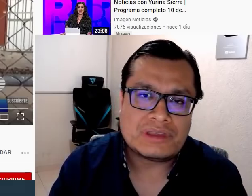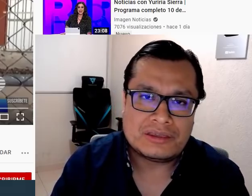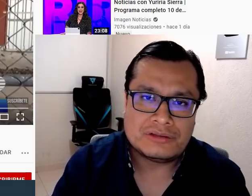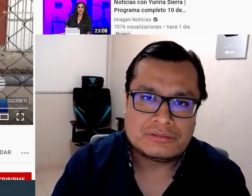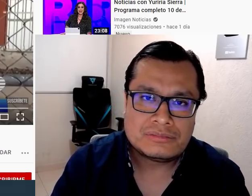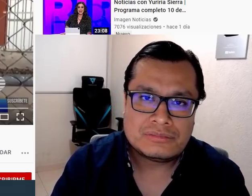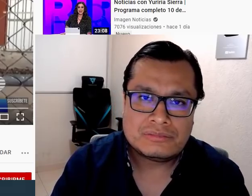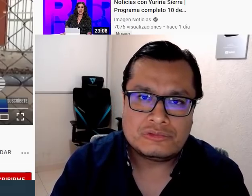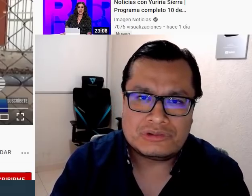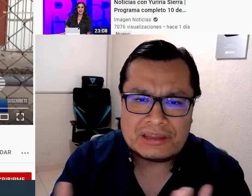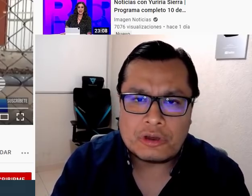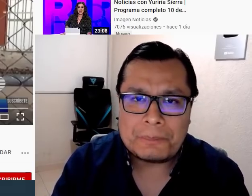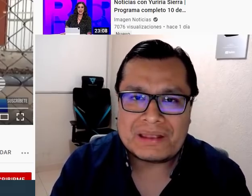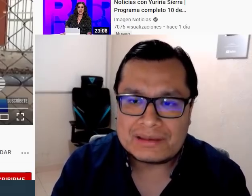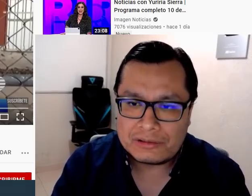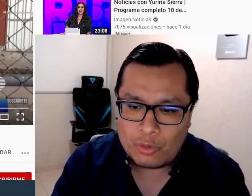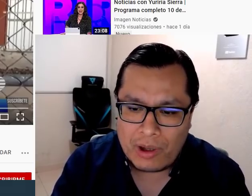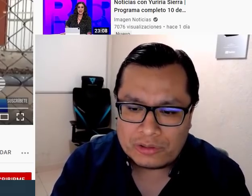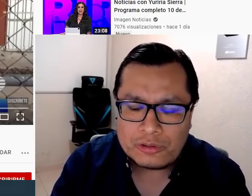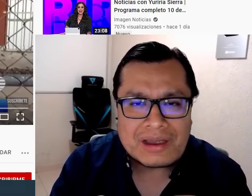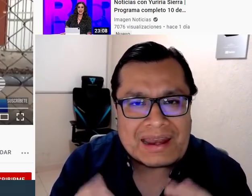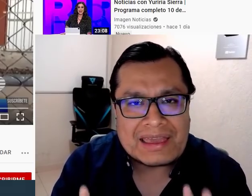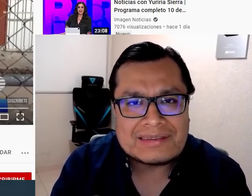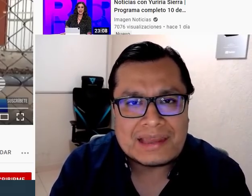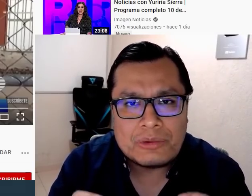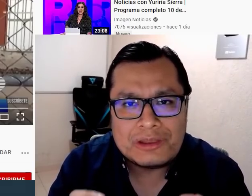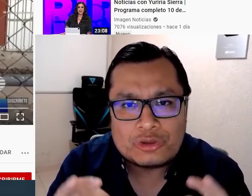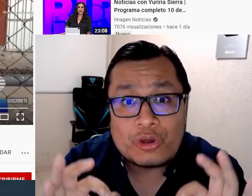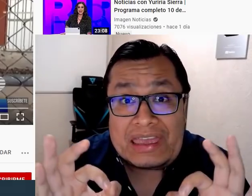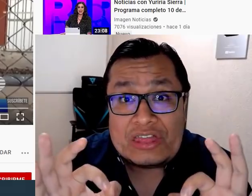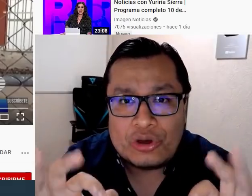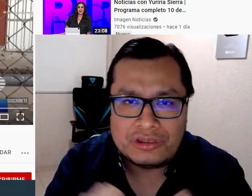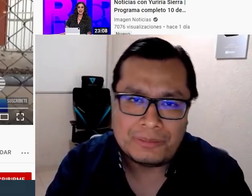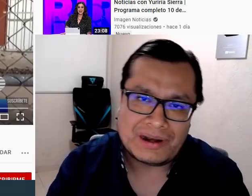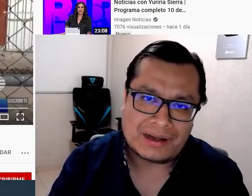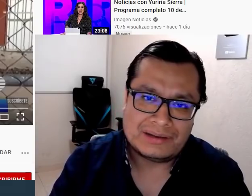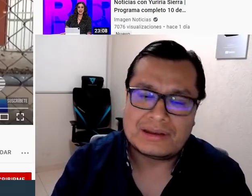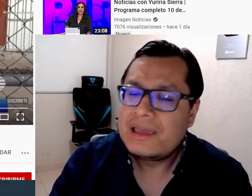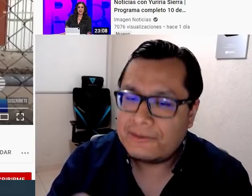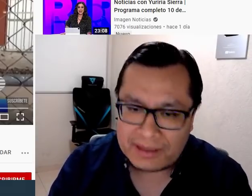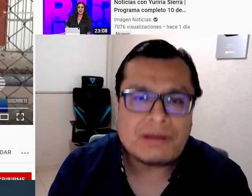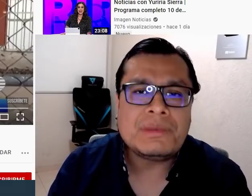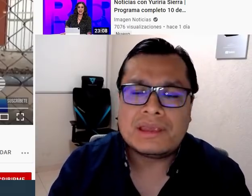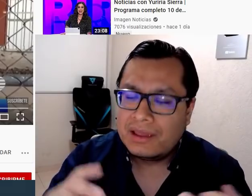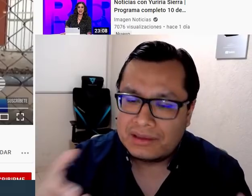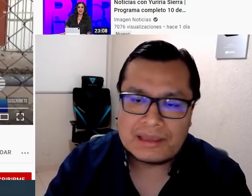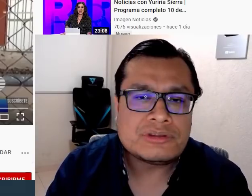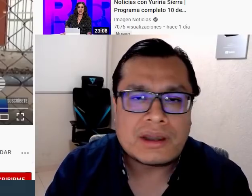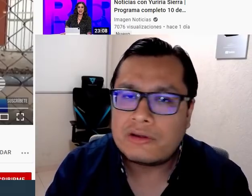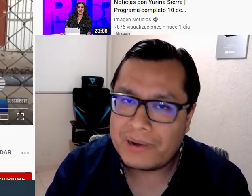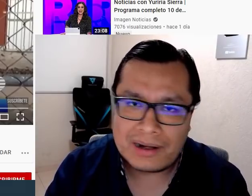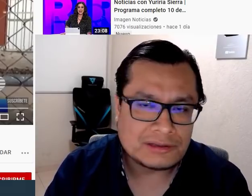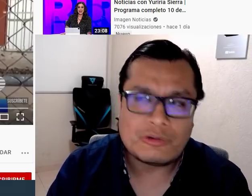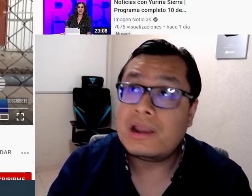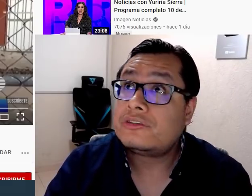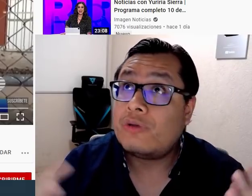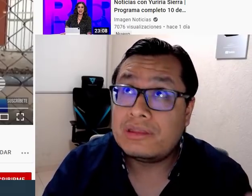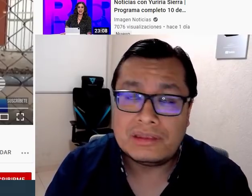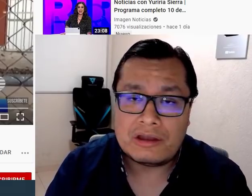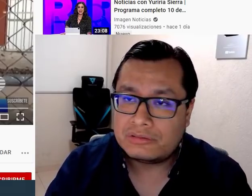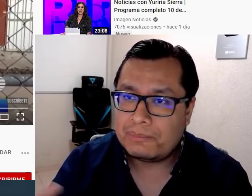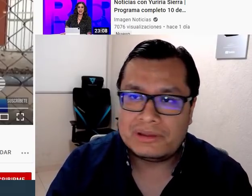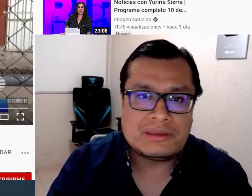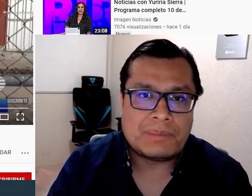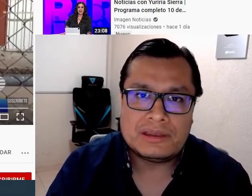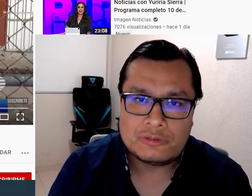tantos contagios. ¿Ustedes qué opinan? ¿Cuándo creen que sea el momento idóneo para regresar? Efectivamente, tenemos que recuperar las escuelas,